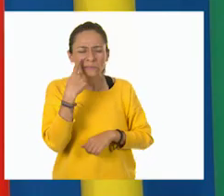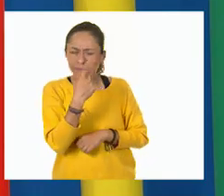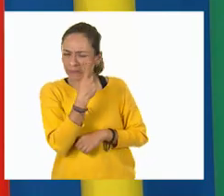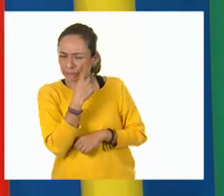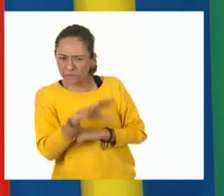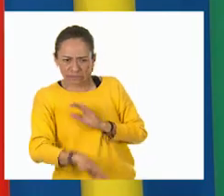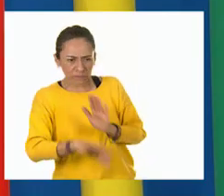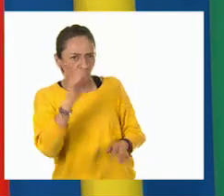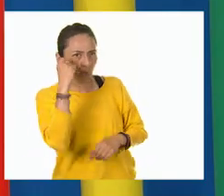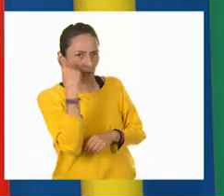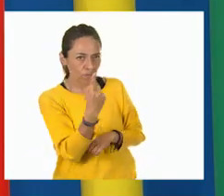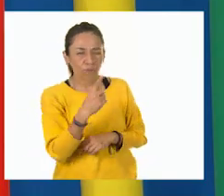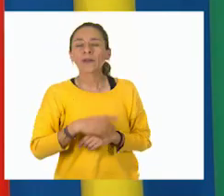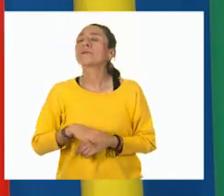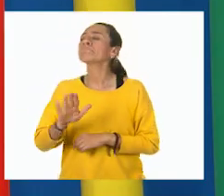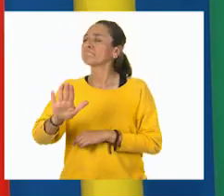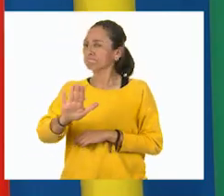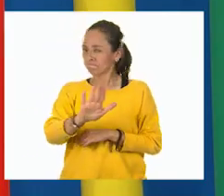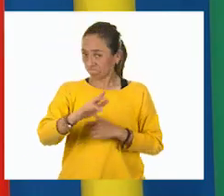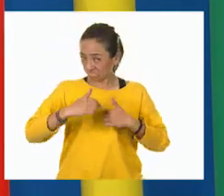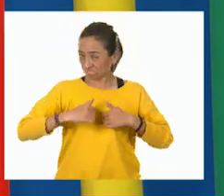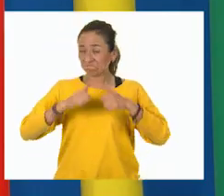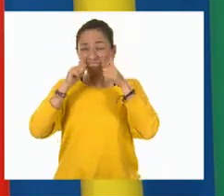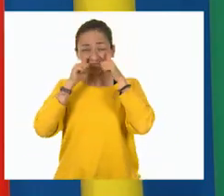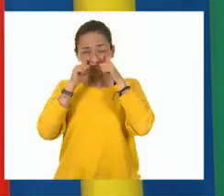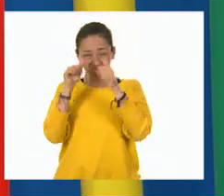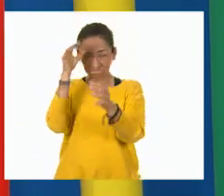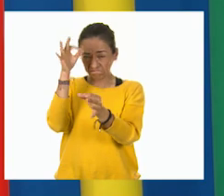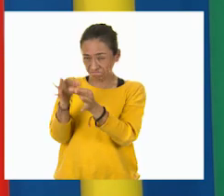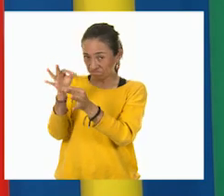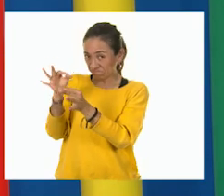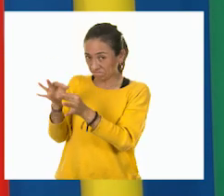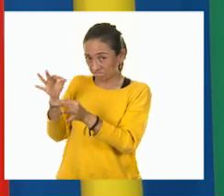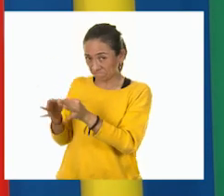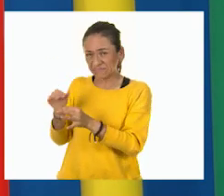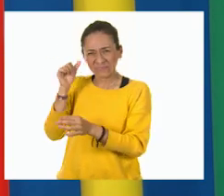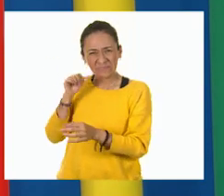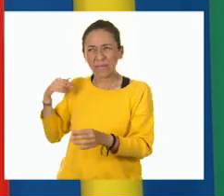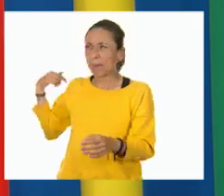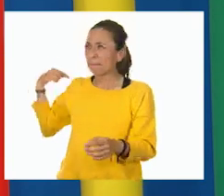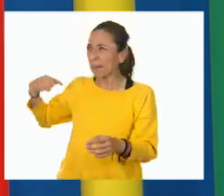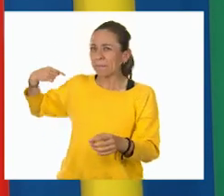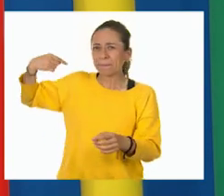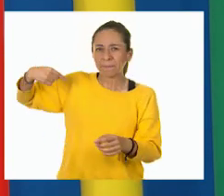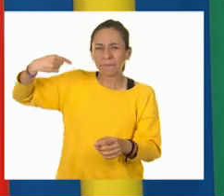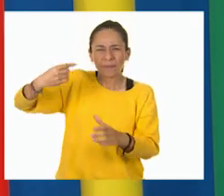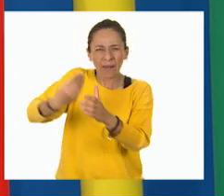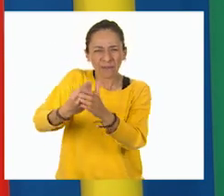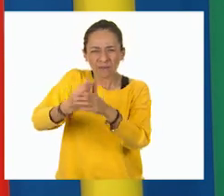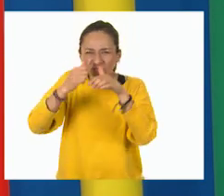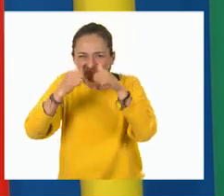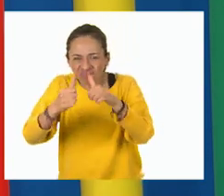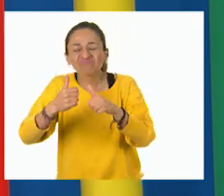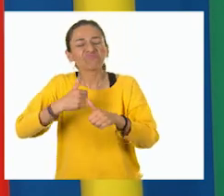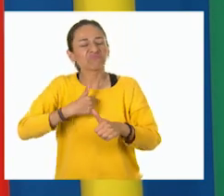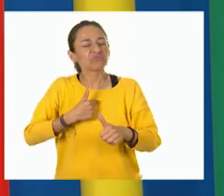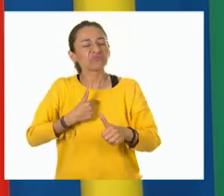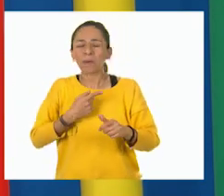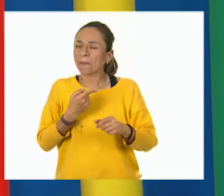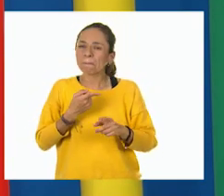Y para que vean que sí pongo mucha atención a todas las clases, yo elijo la primera.